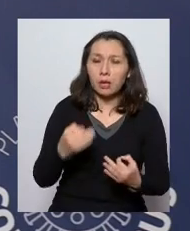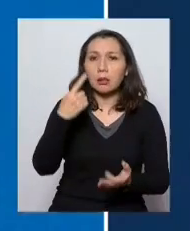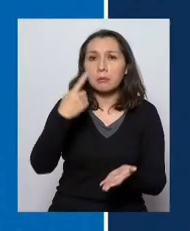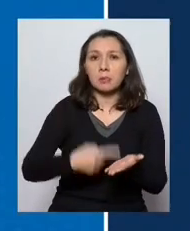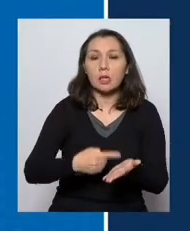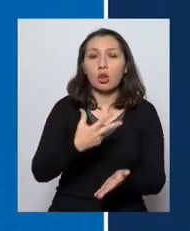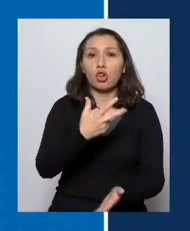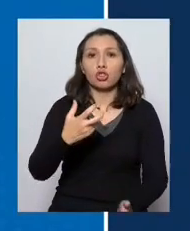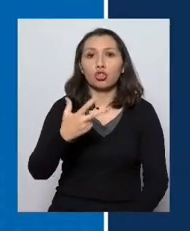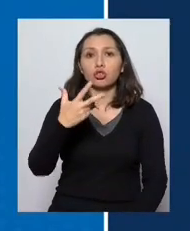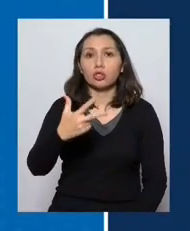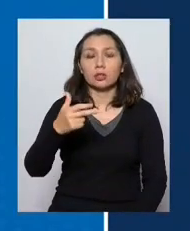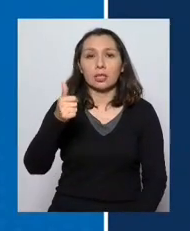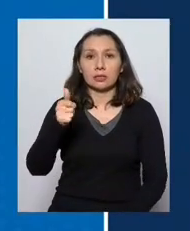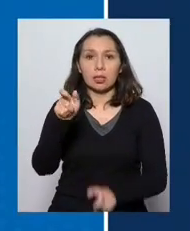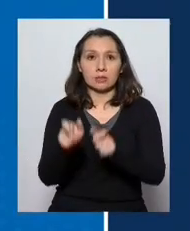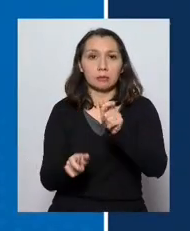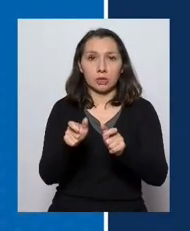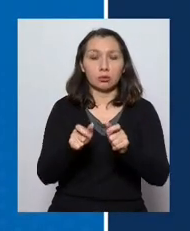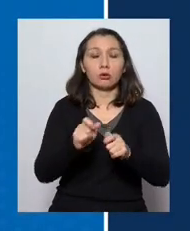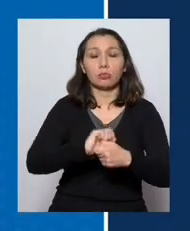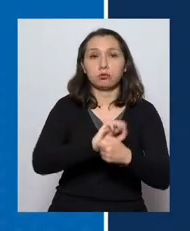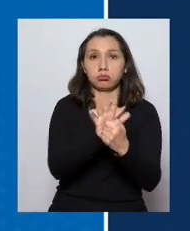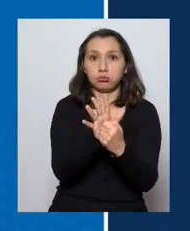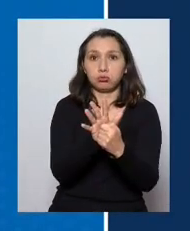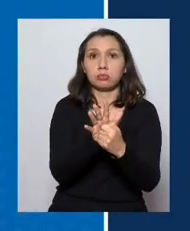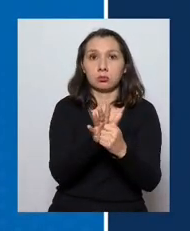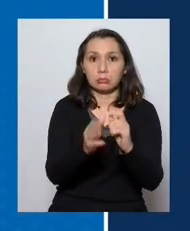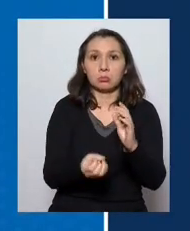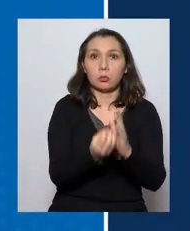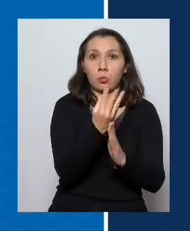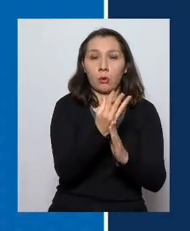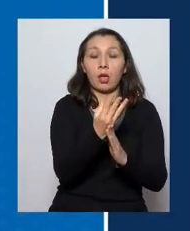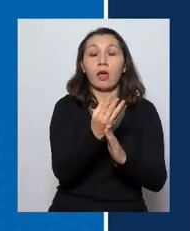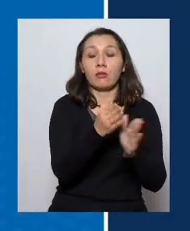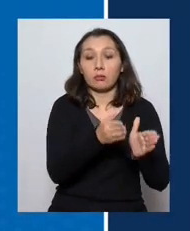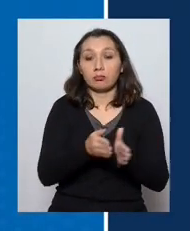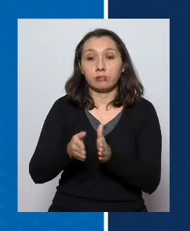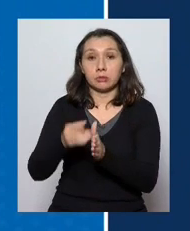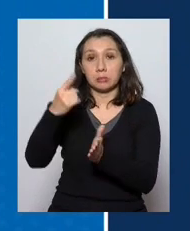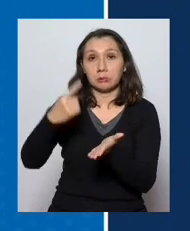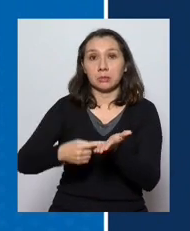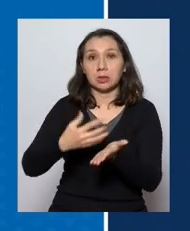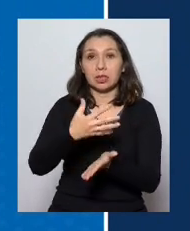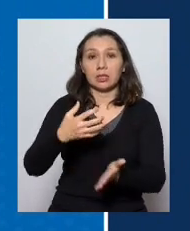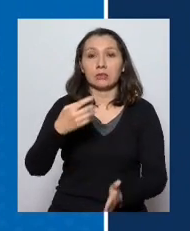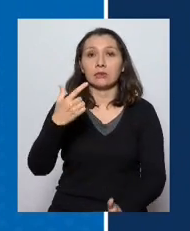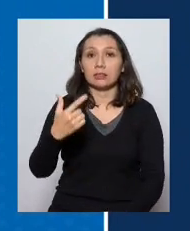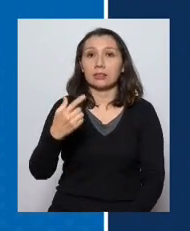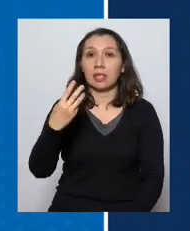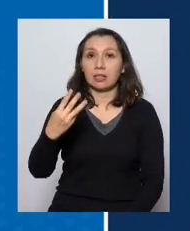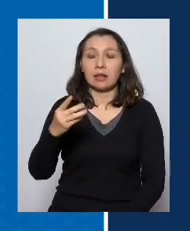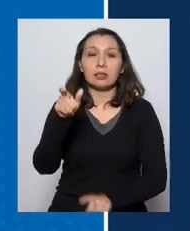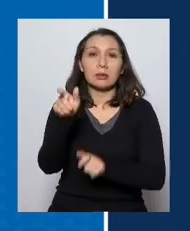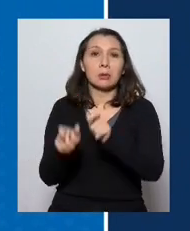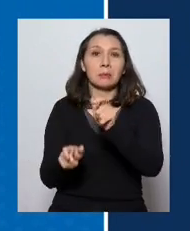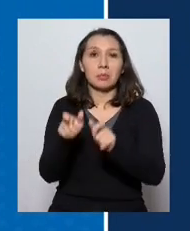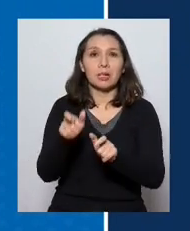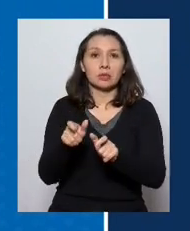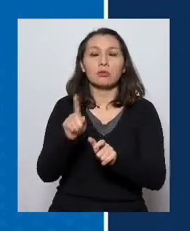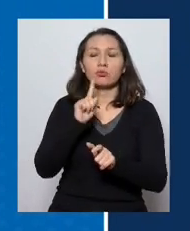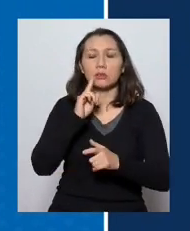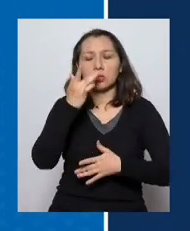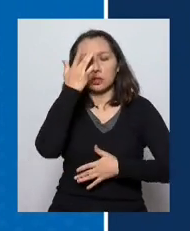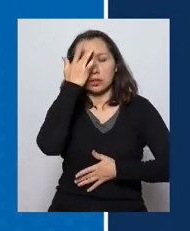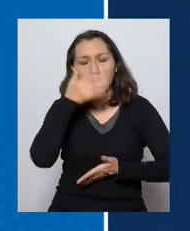.886 casos nuevos, de los cuales 1.573 son personas con